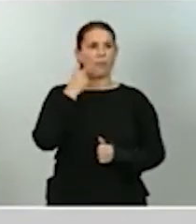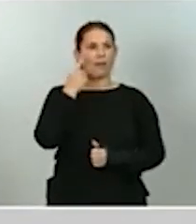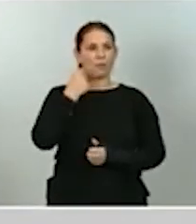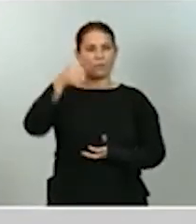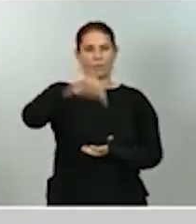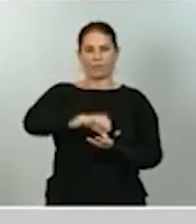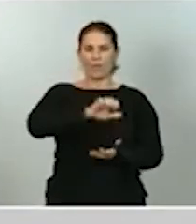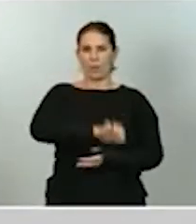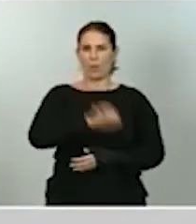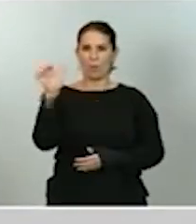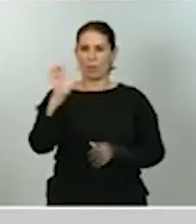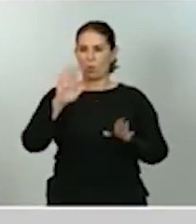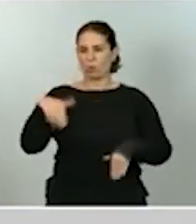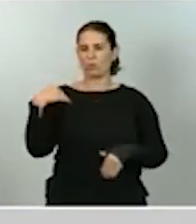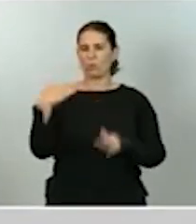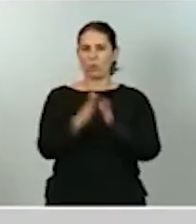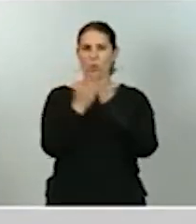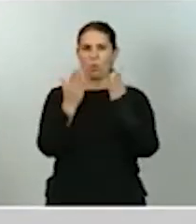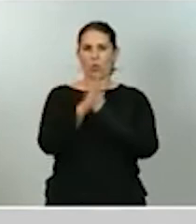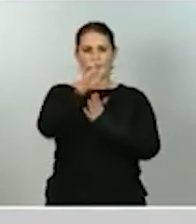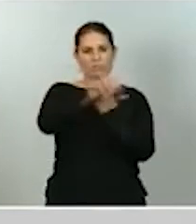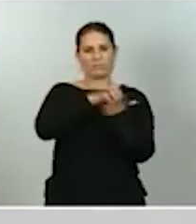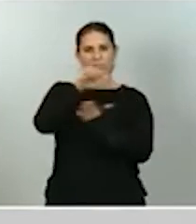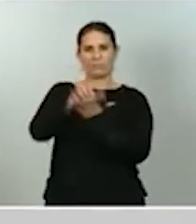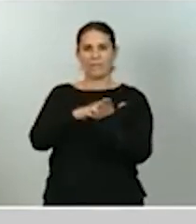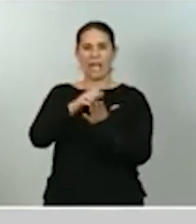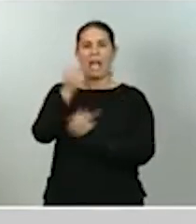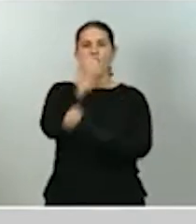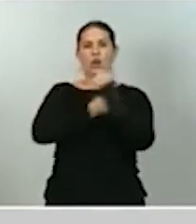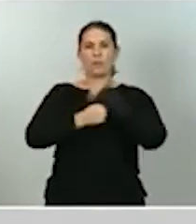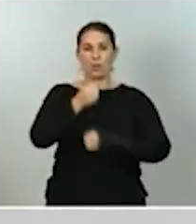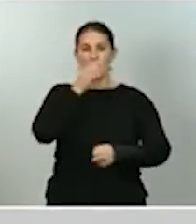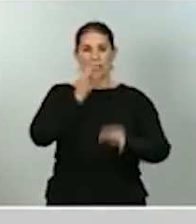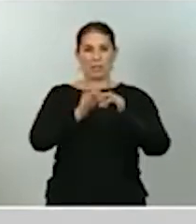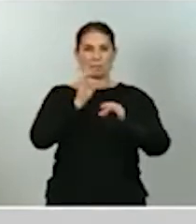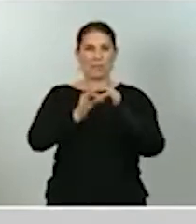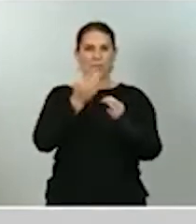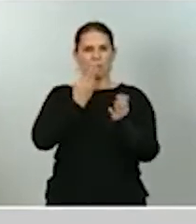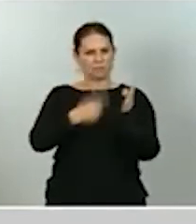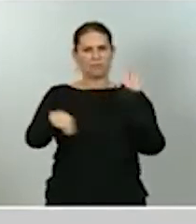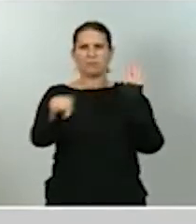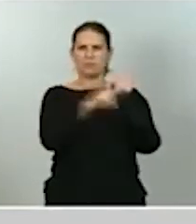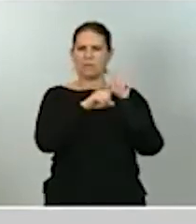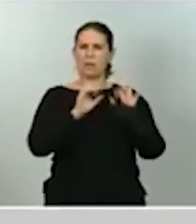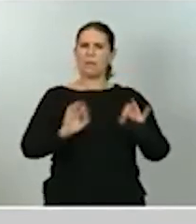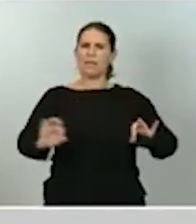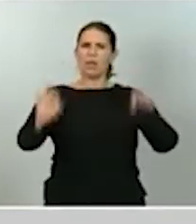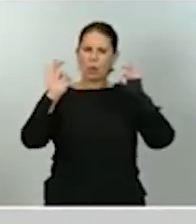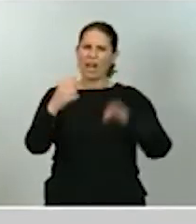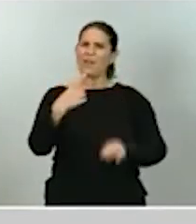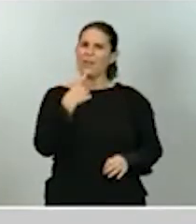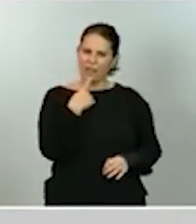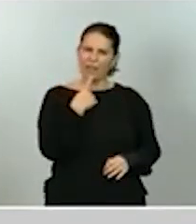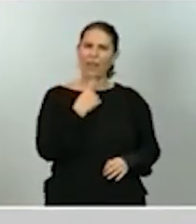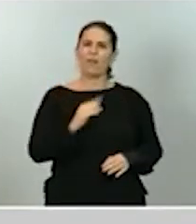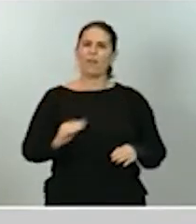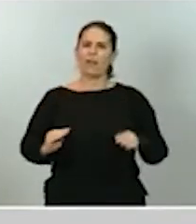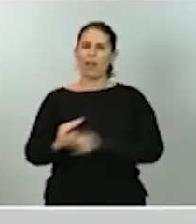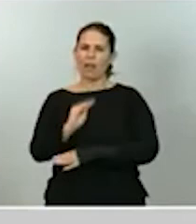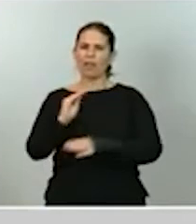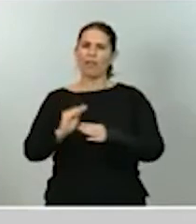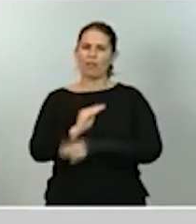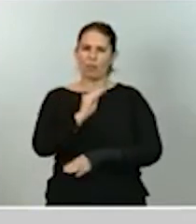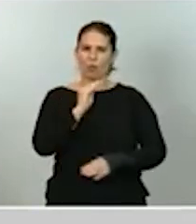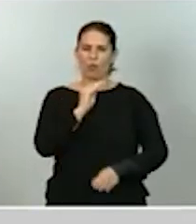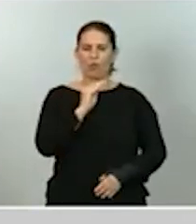último boletín económico de septiembre, ha señalado en particular que la financiación generada o